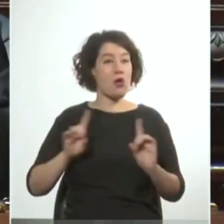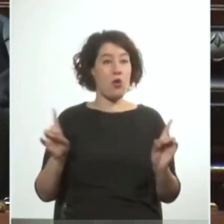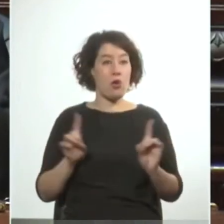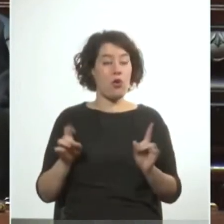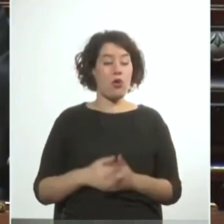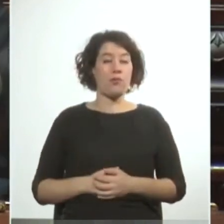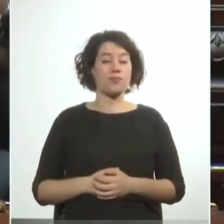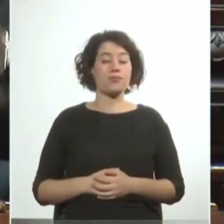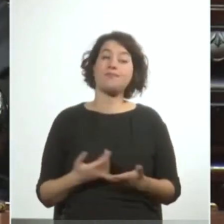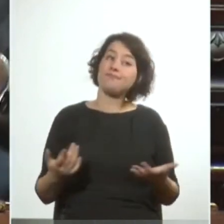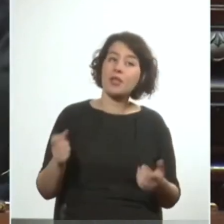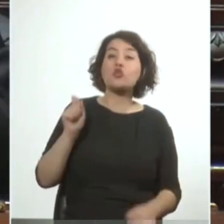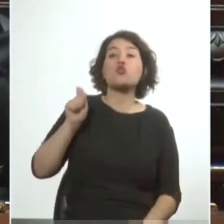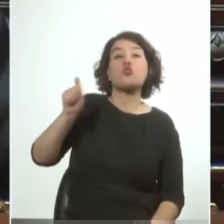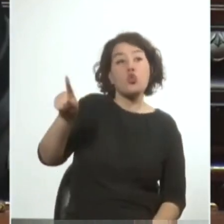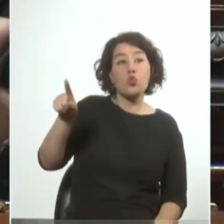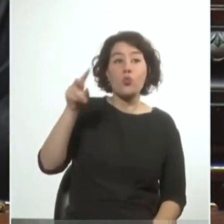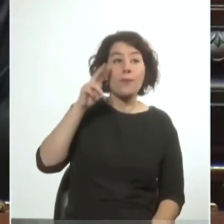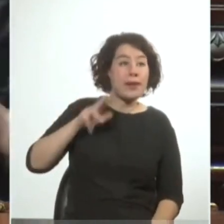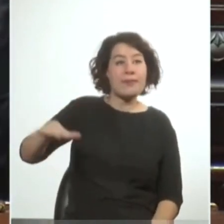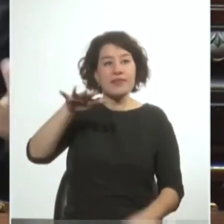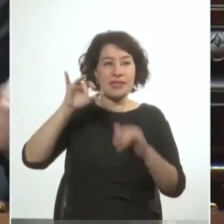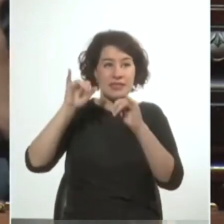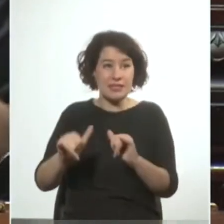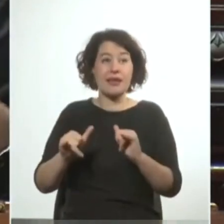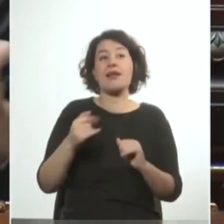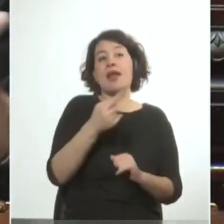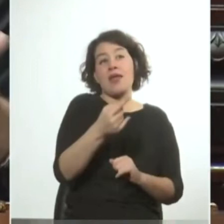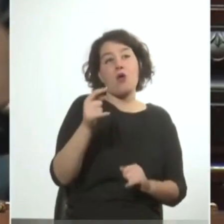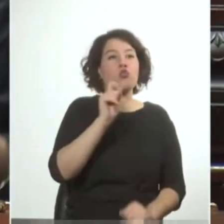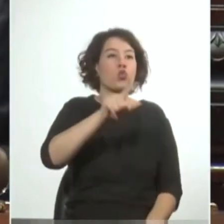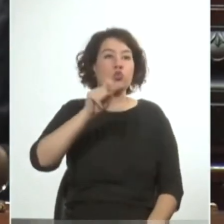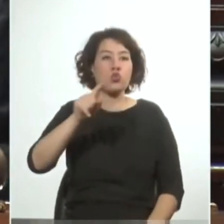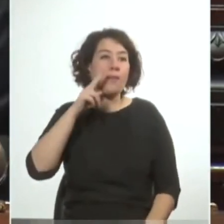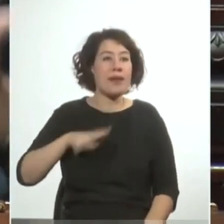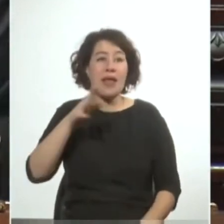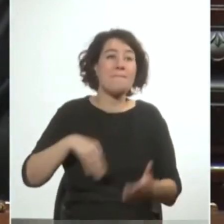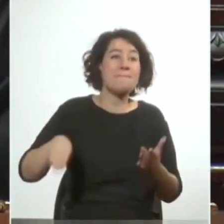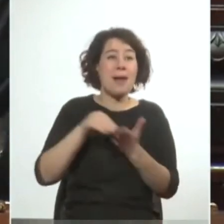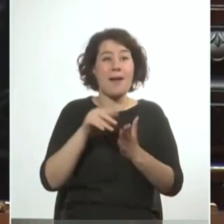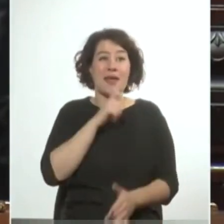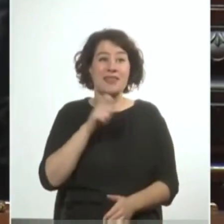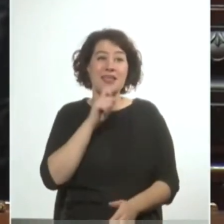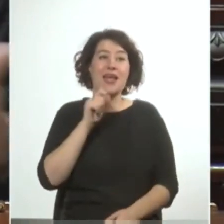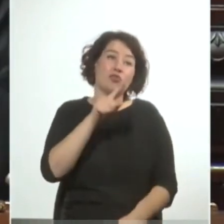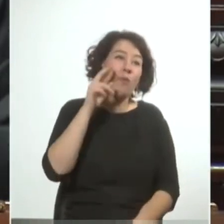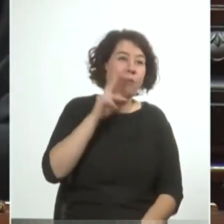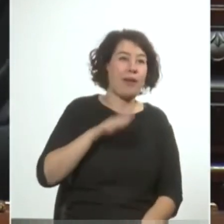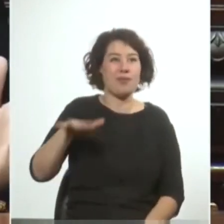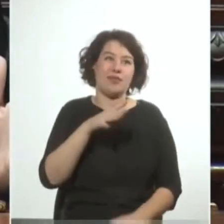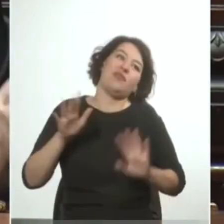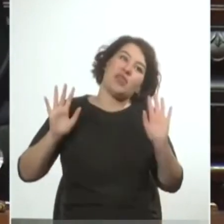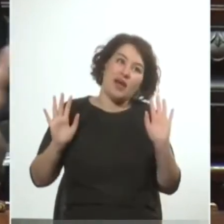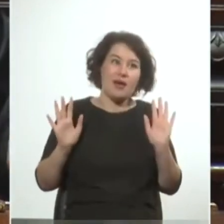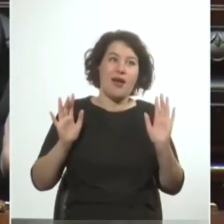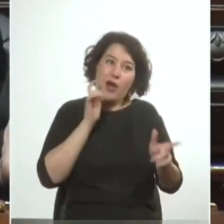perspectiva entonces desde su perspectiva por supuesto a ver si cada uno de nosotros va a dar su perspectiva y además es deshonesto con la perspectiva que da cada uno la verdad